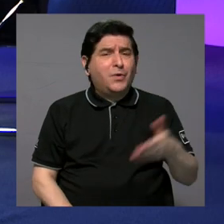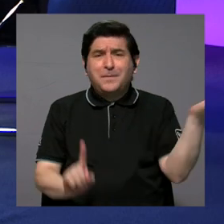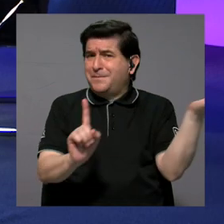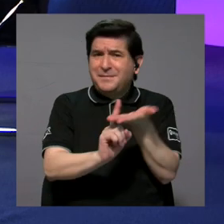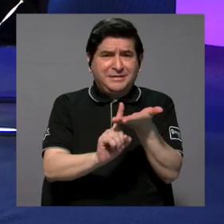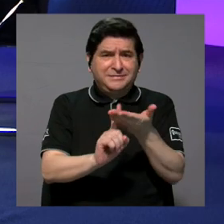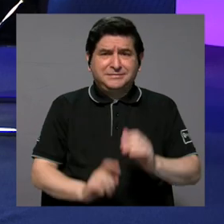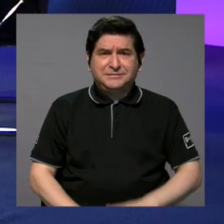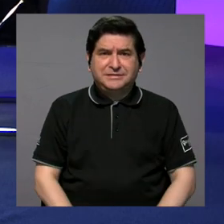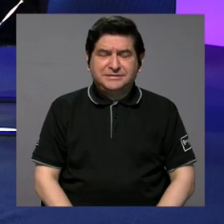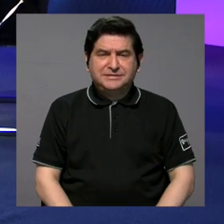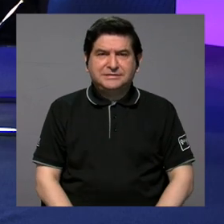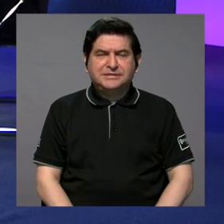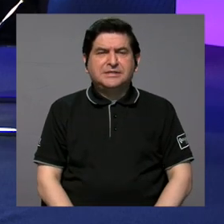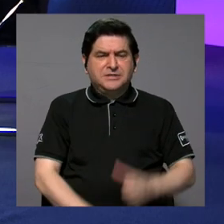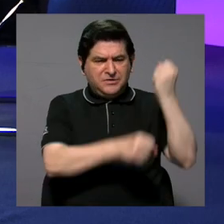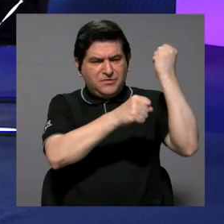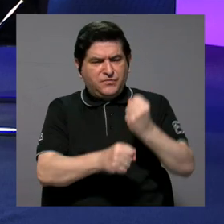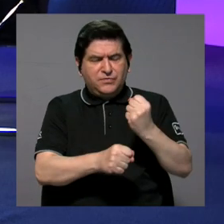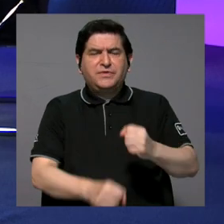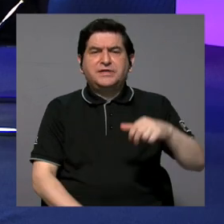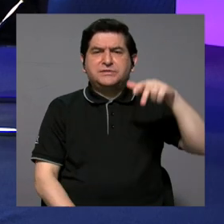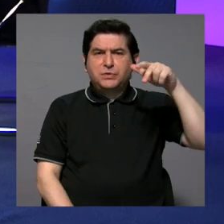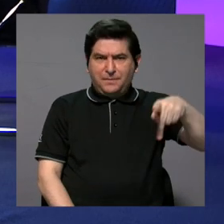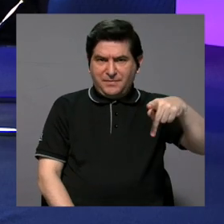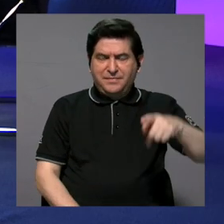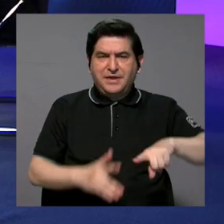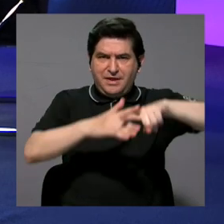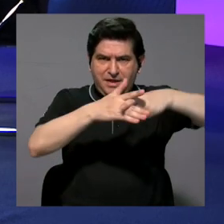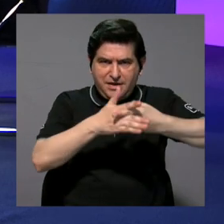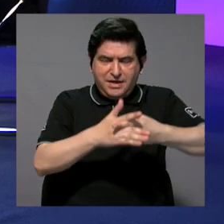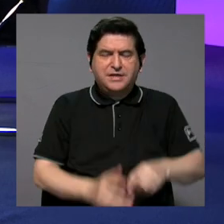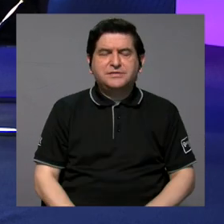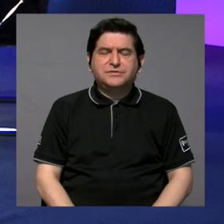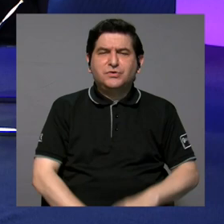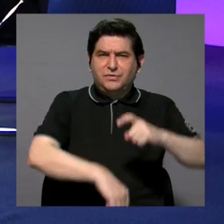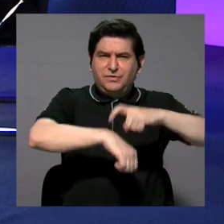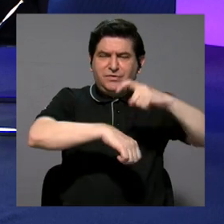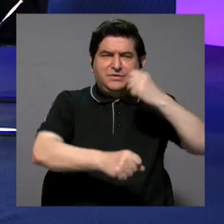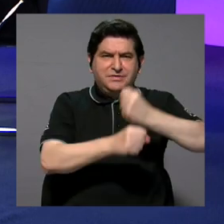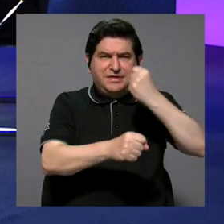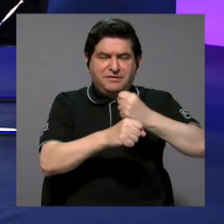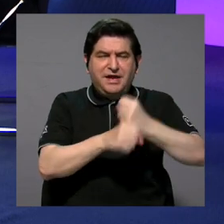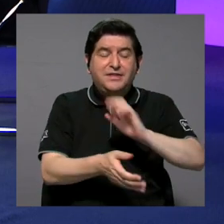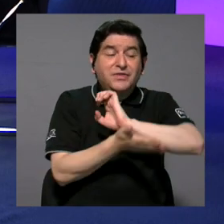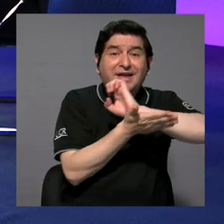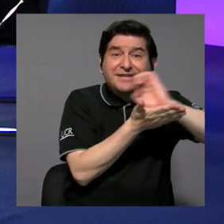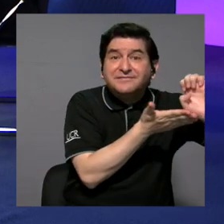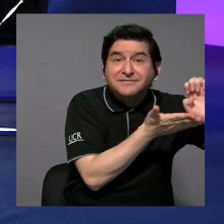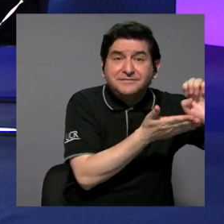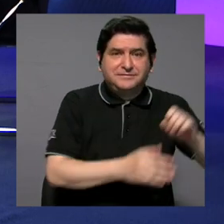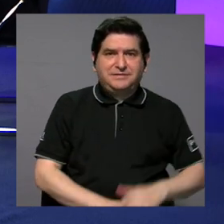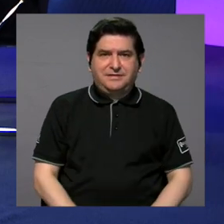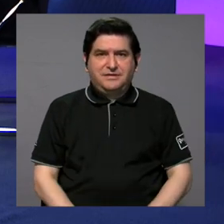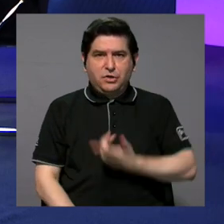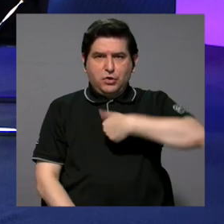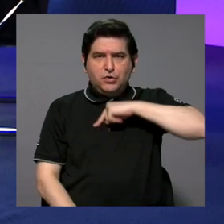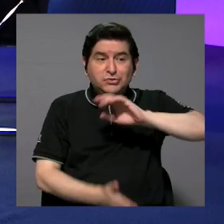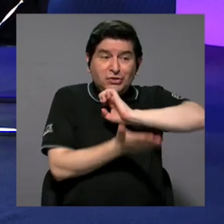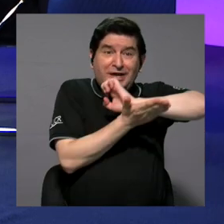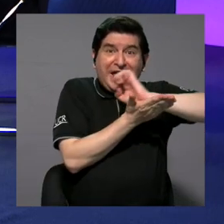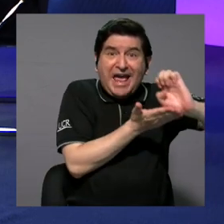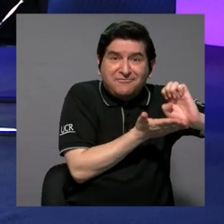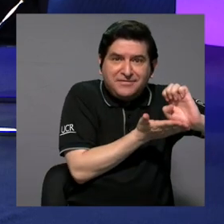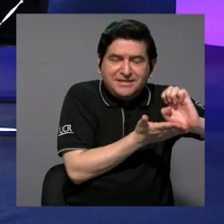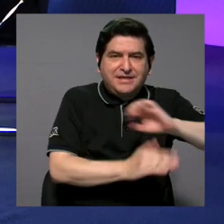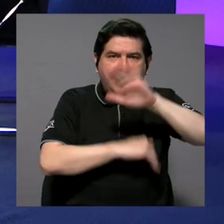desde esa perspectiva la Fundación Pan y Amor decide desde el inicio, desde su origen, trabajar desde la prevención. Pero es decir, vamos a evitar y